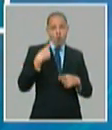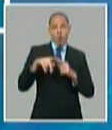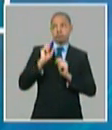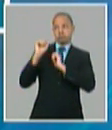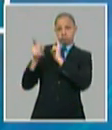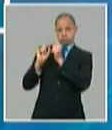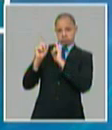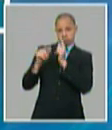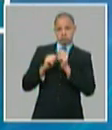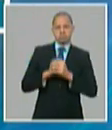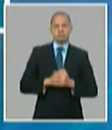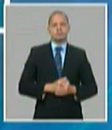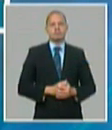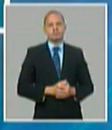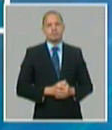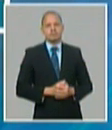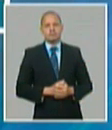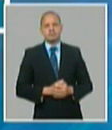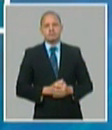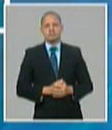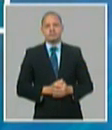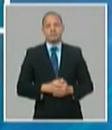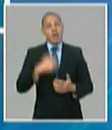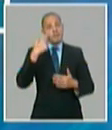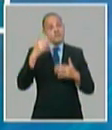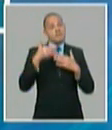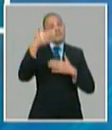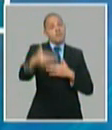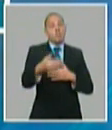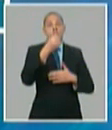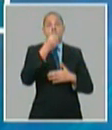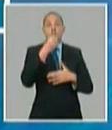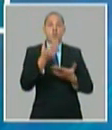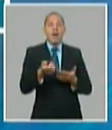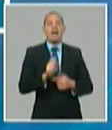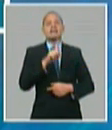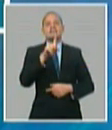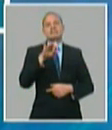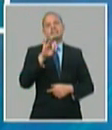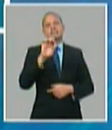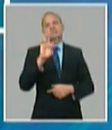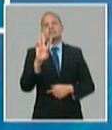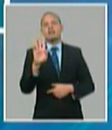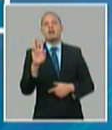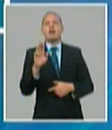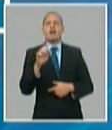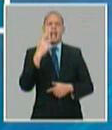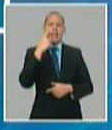se proyecta 173 renglones a garantizar a través de la medicina natural y tradicional